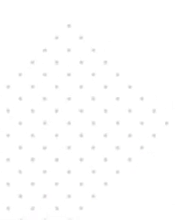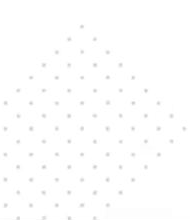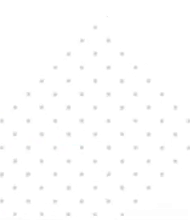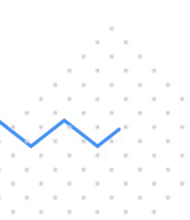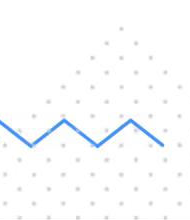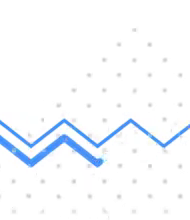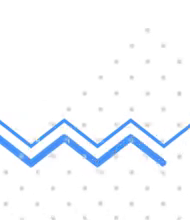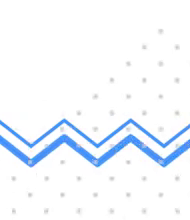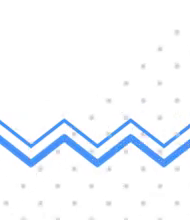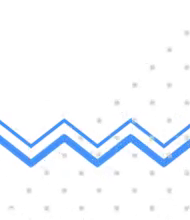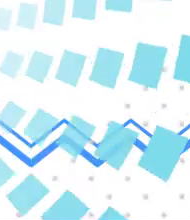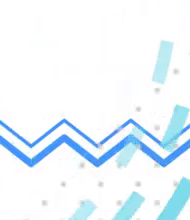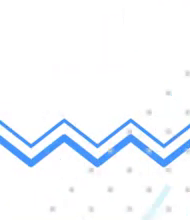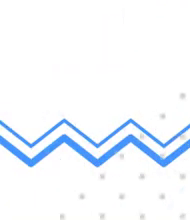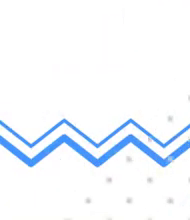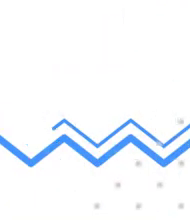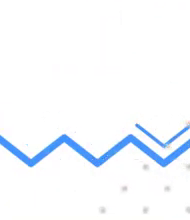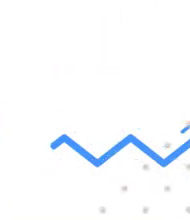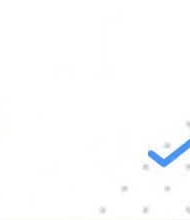¡Váganos!